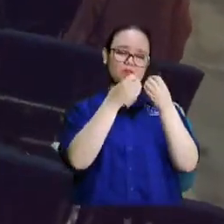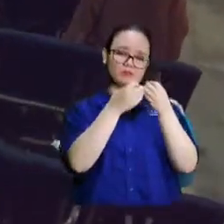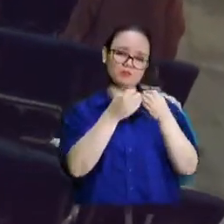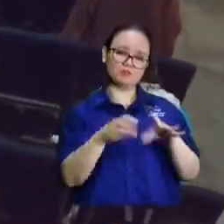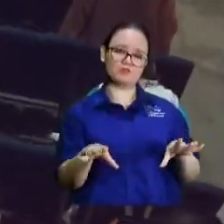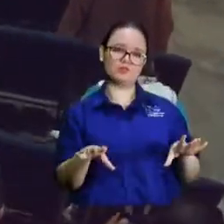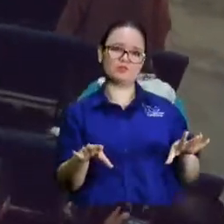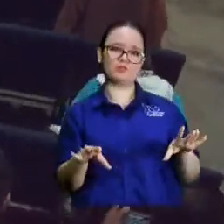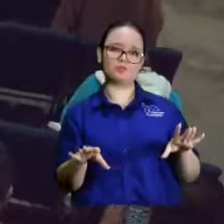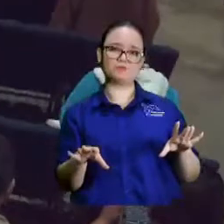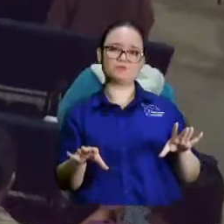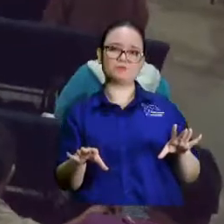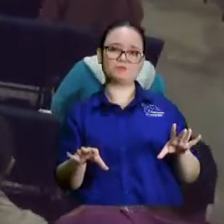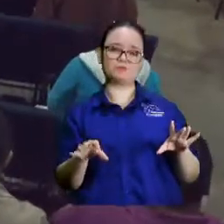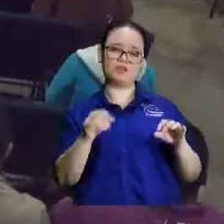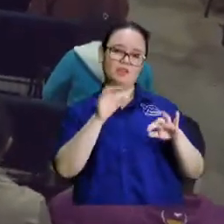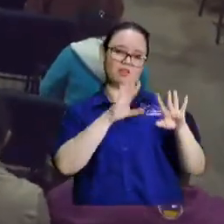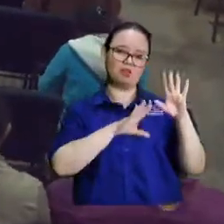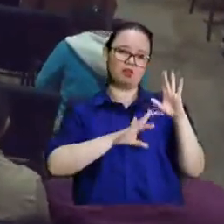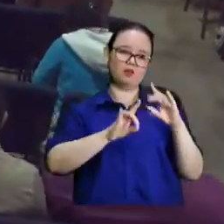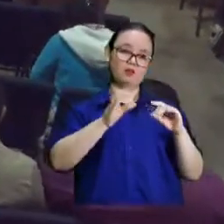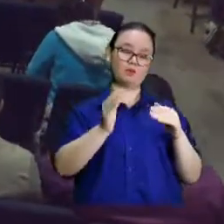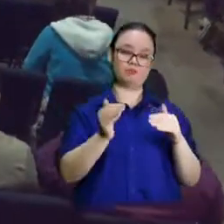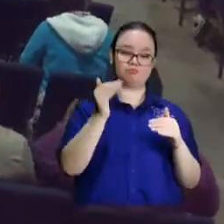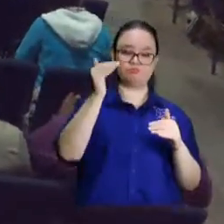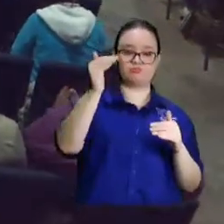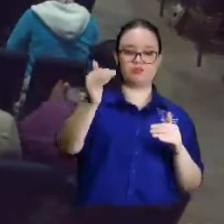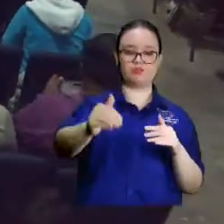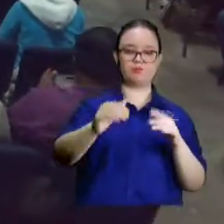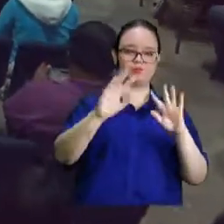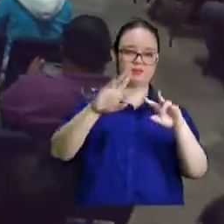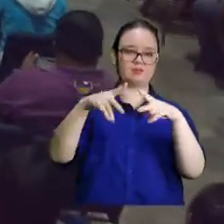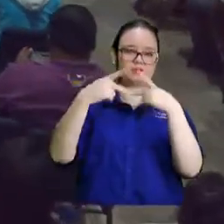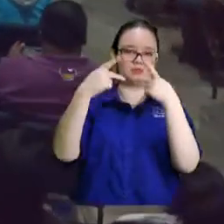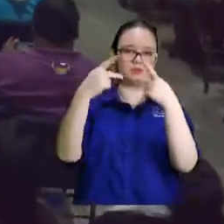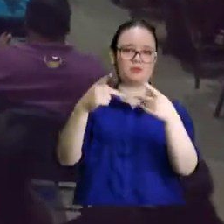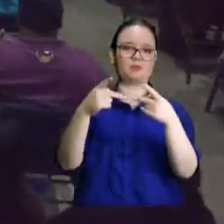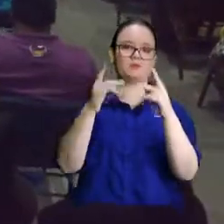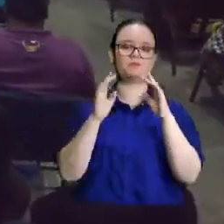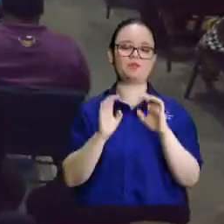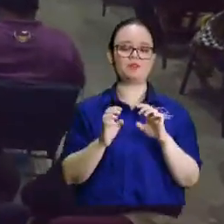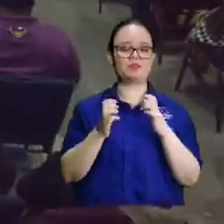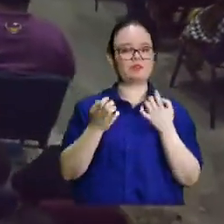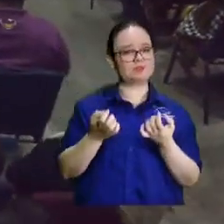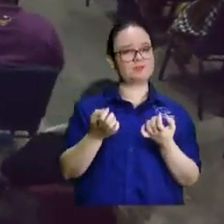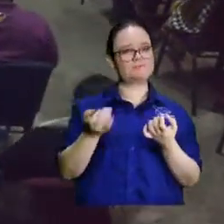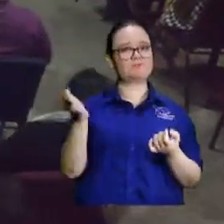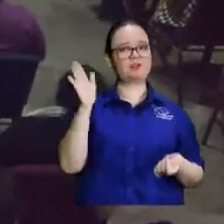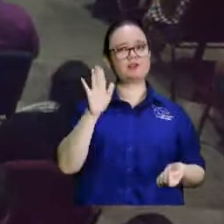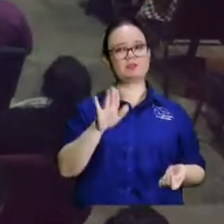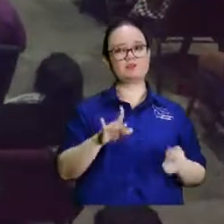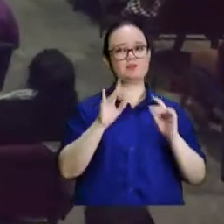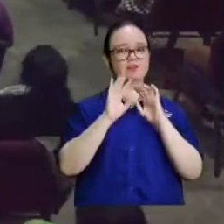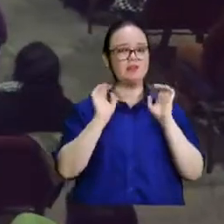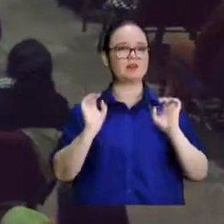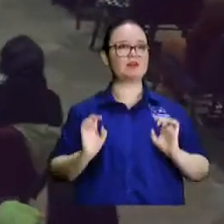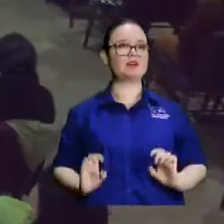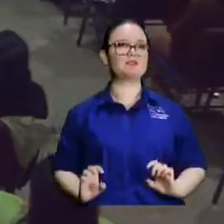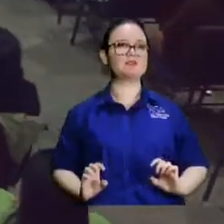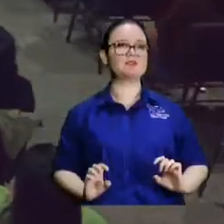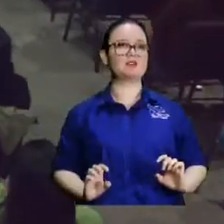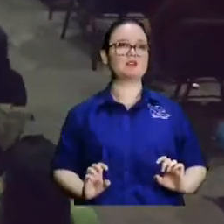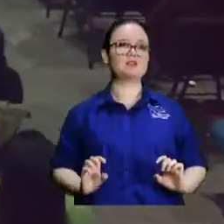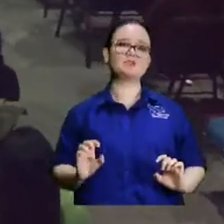destrucción de algo que posteriormente tiene que ser restaurado. Después viene Esdras, y Esdras